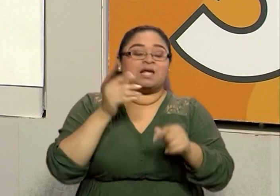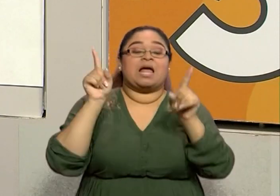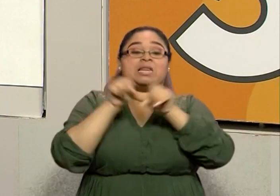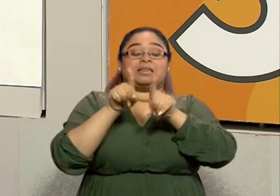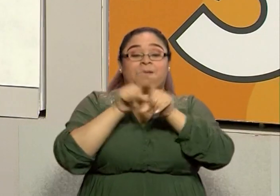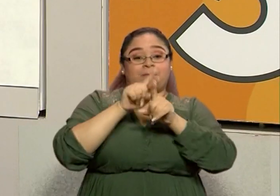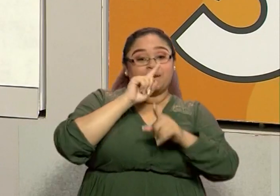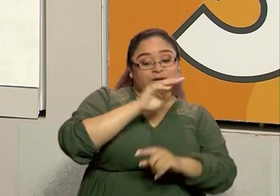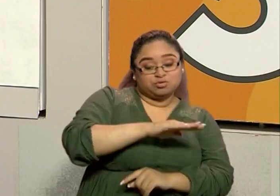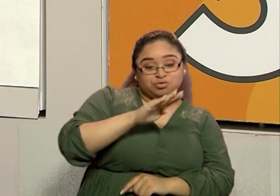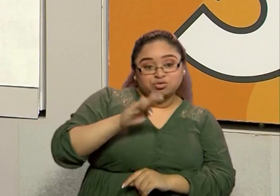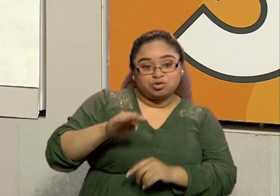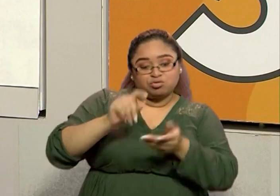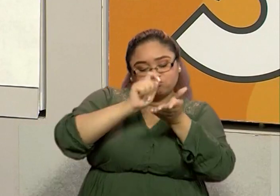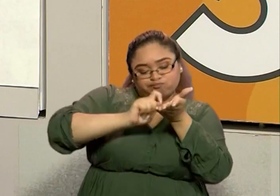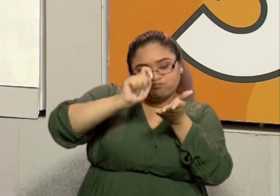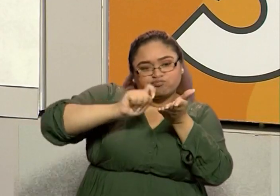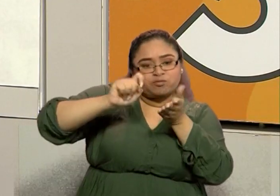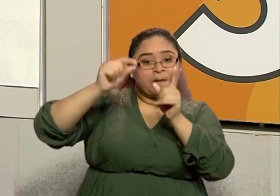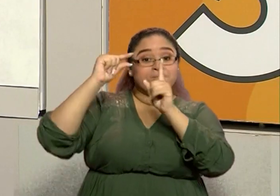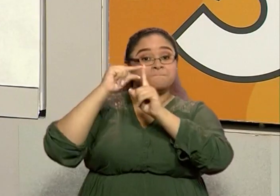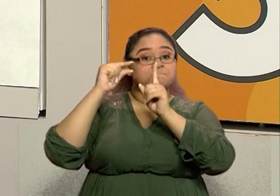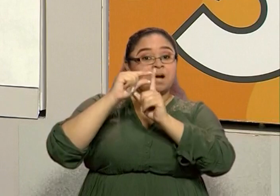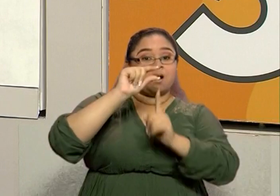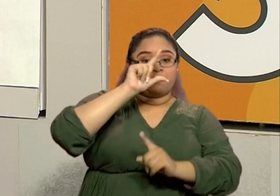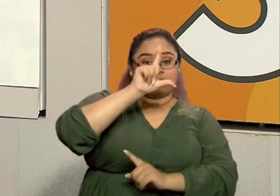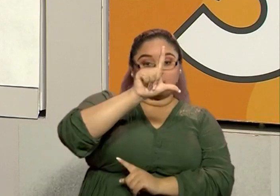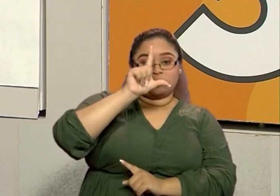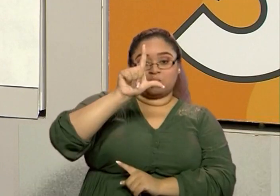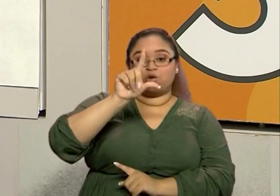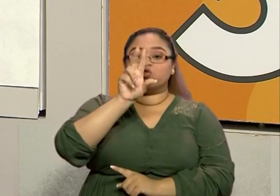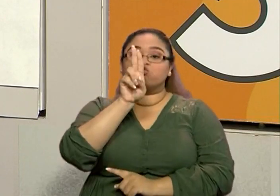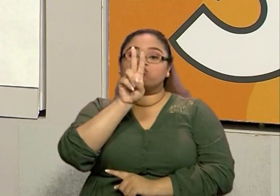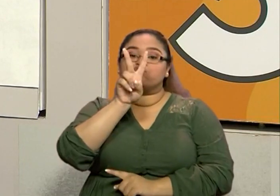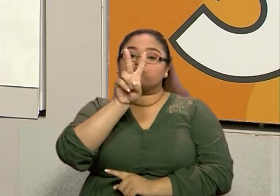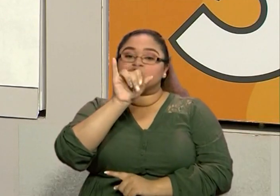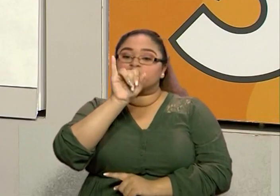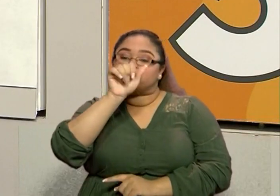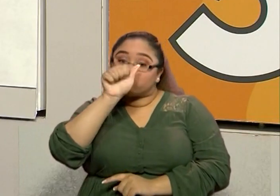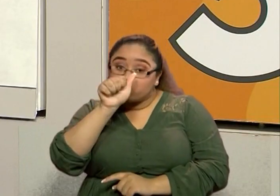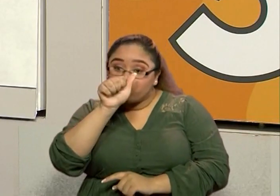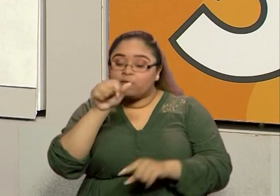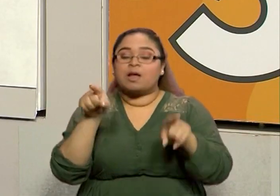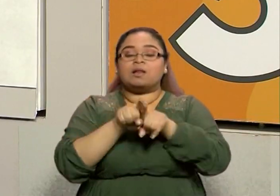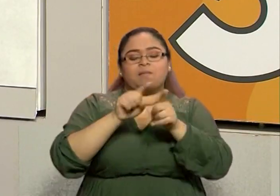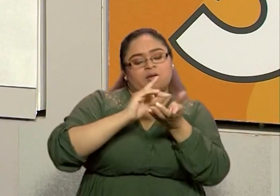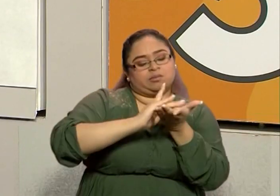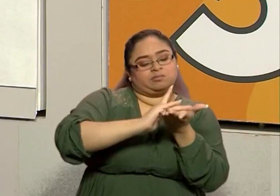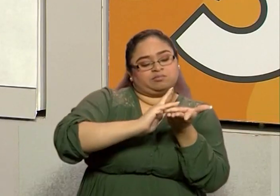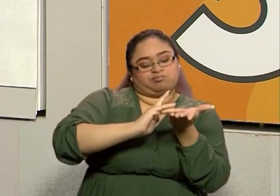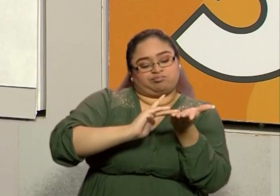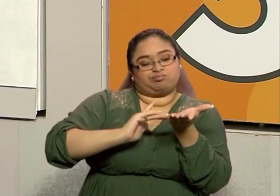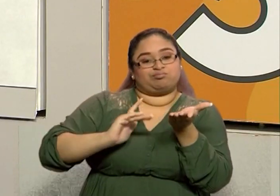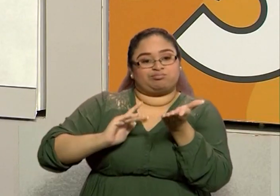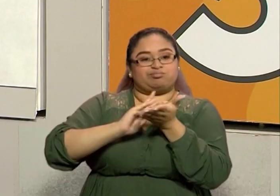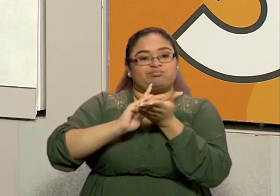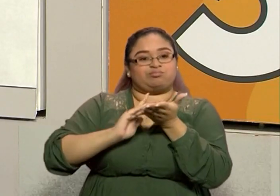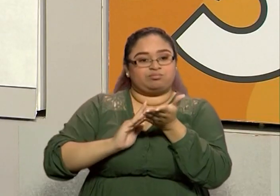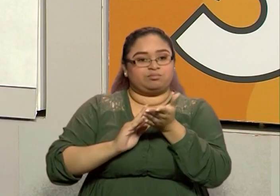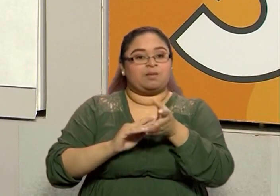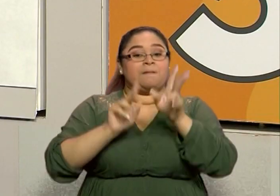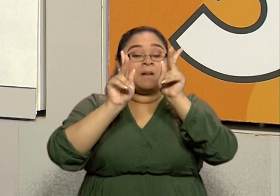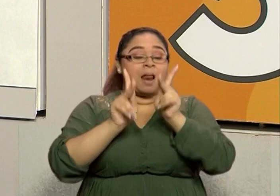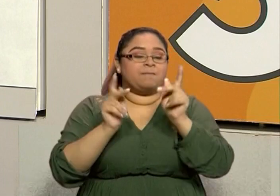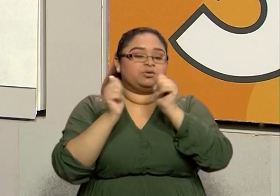a que escriba en el proceso de escritura, que escriba la palabra lluvia. Y también al chico con